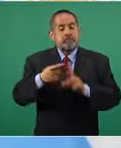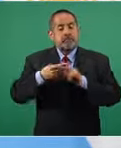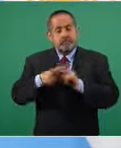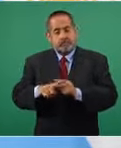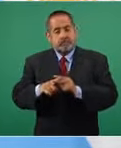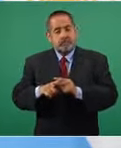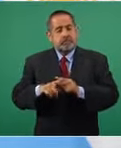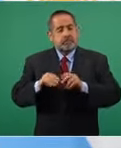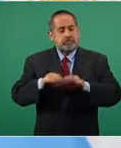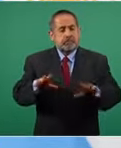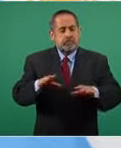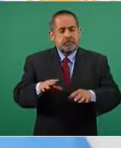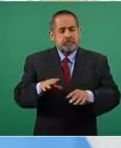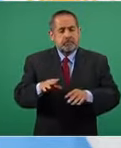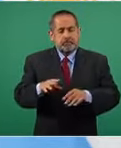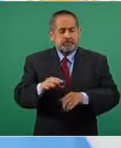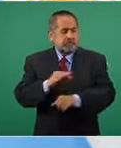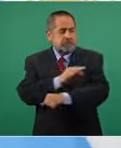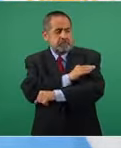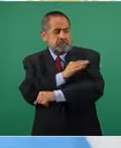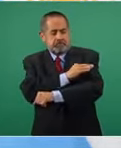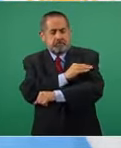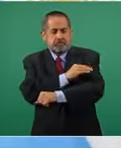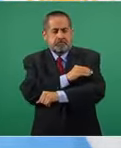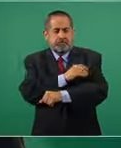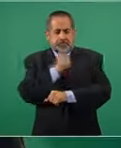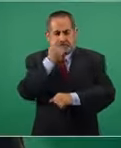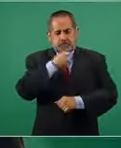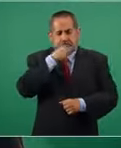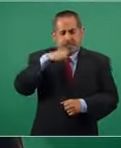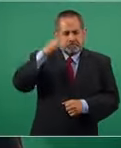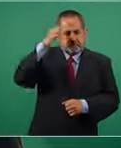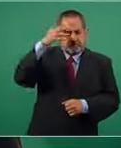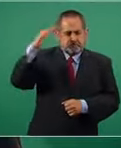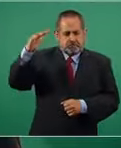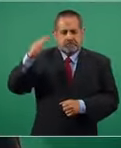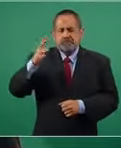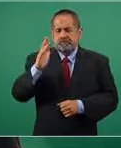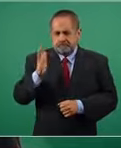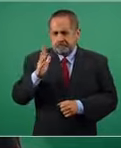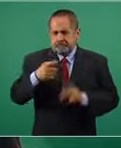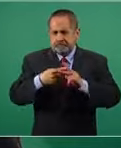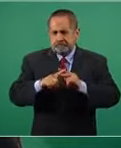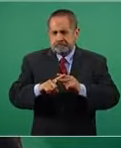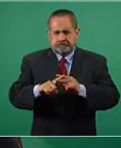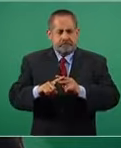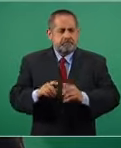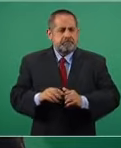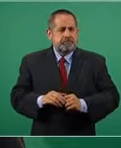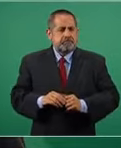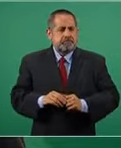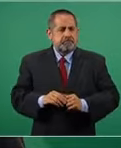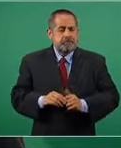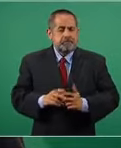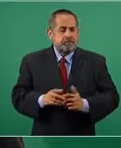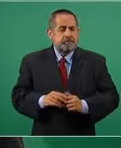la vacunación de adultos mayores porque